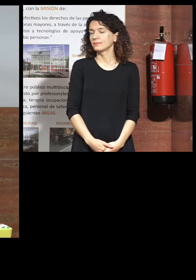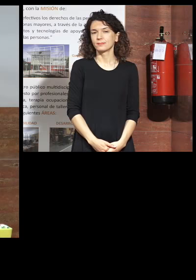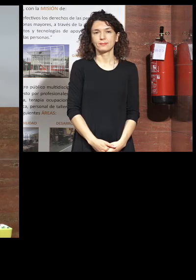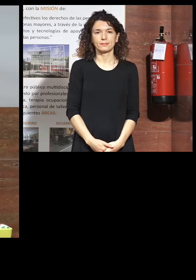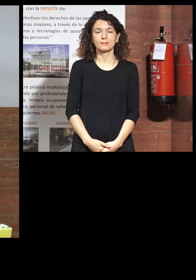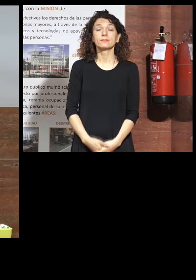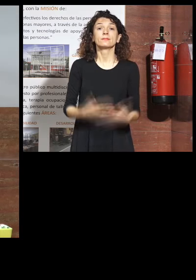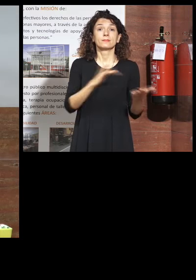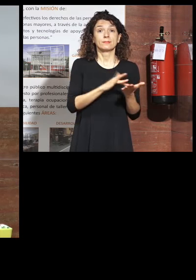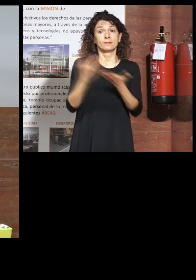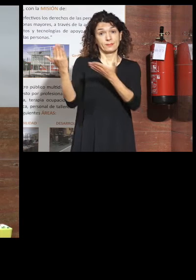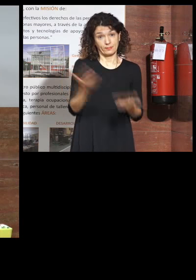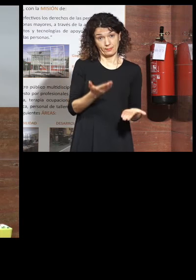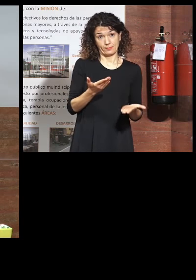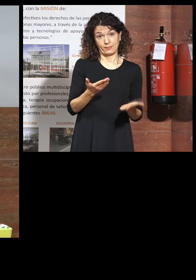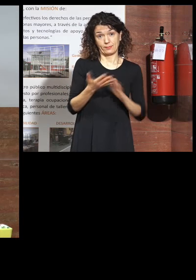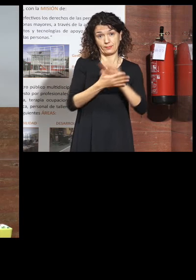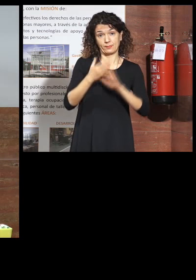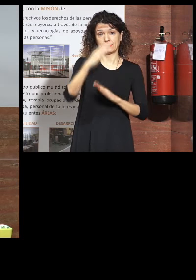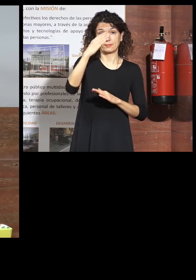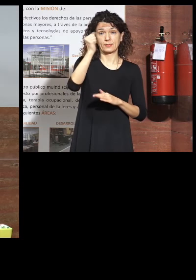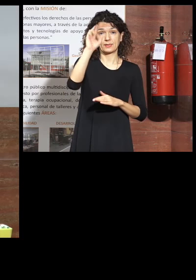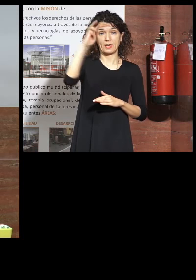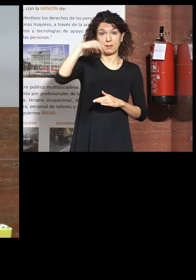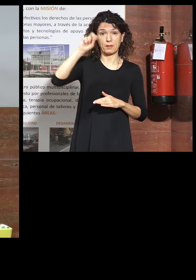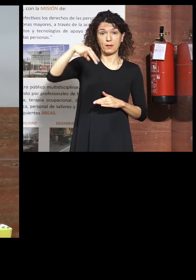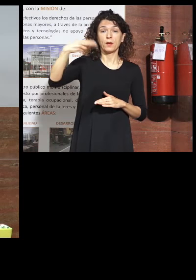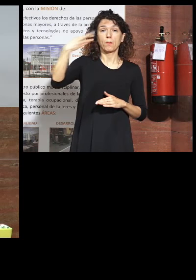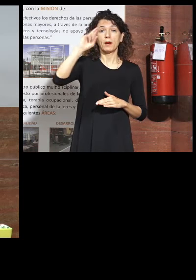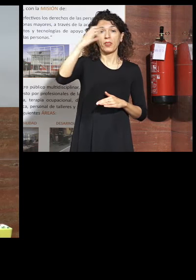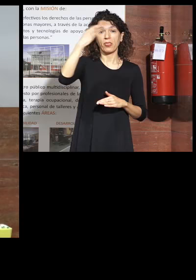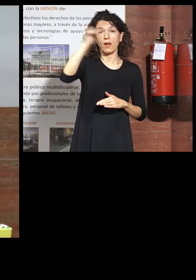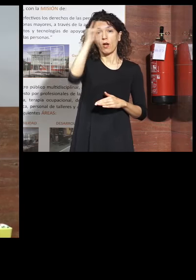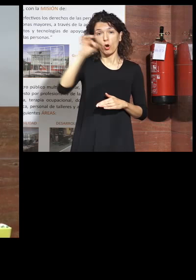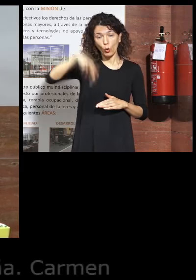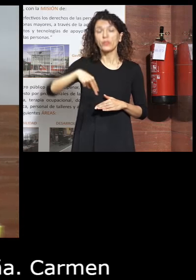A continuación, tiene la palabra doña Carmen Barfabón, directora general de IMSS.